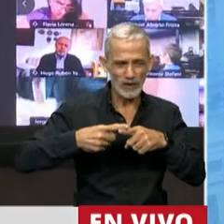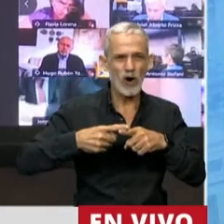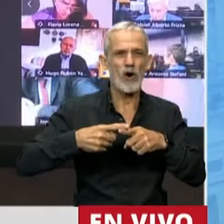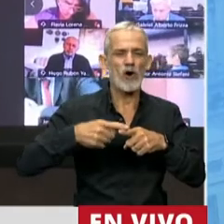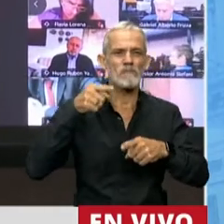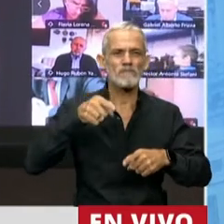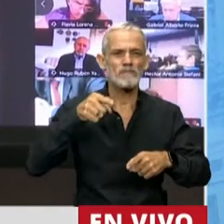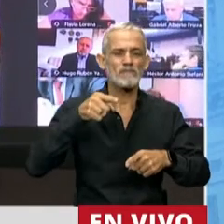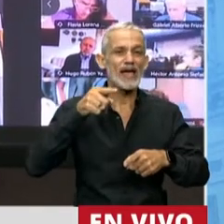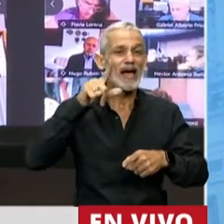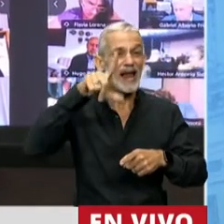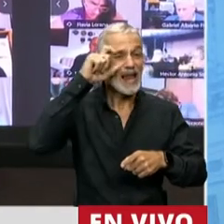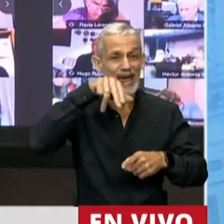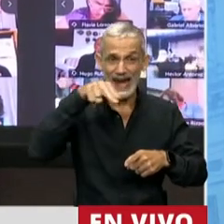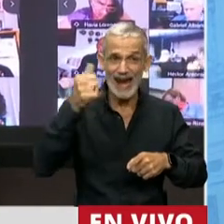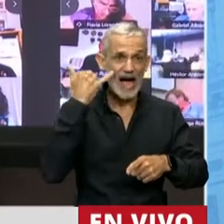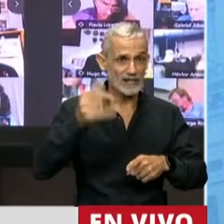Gabriela Lena,